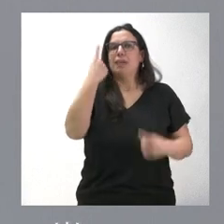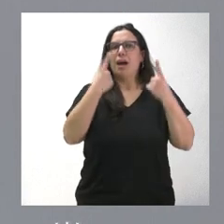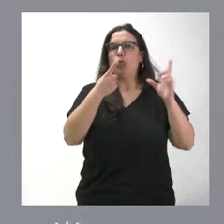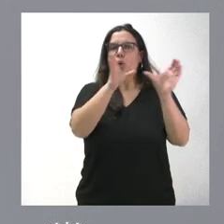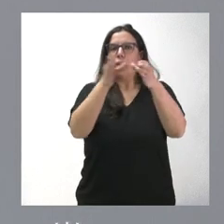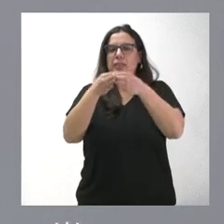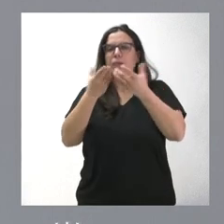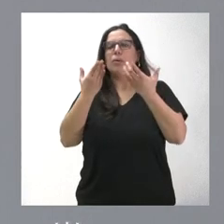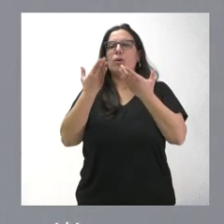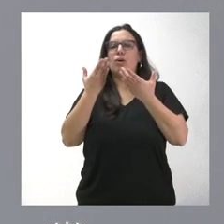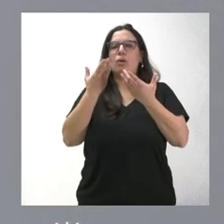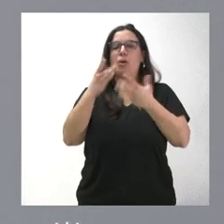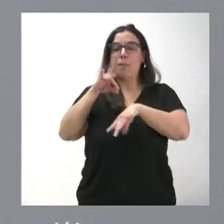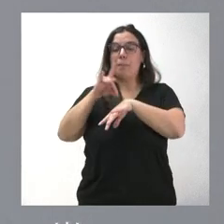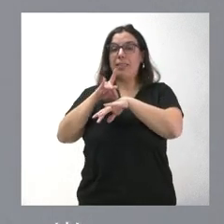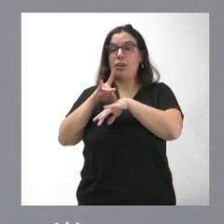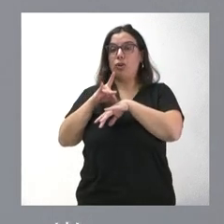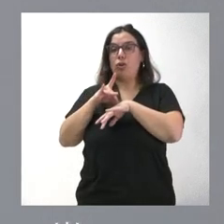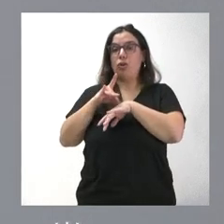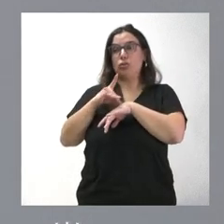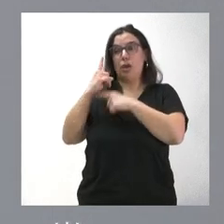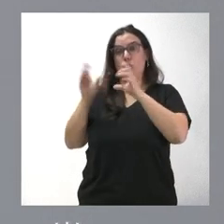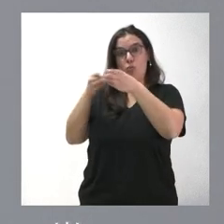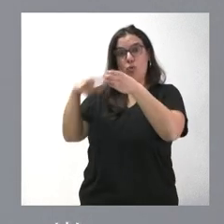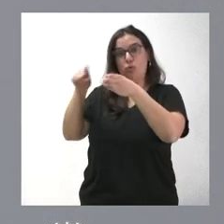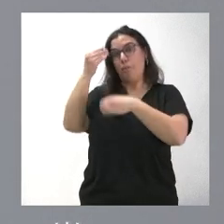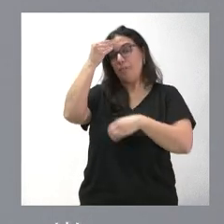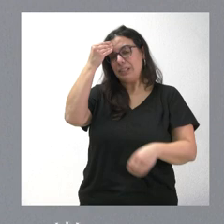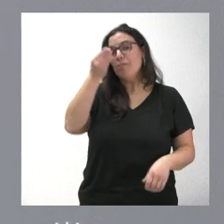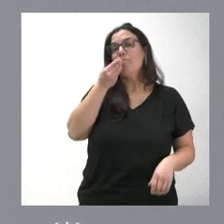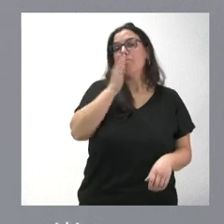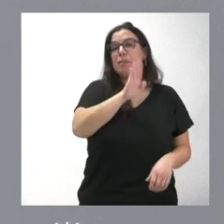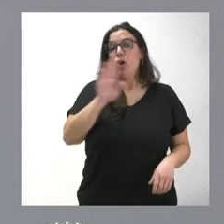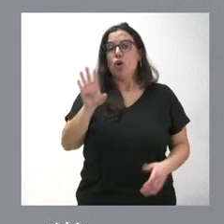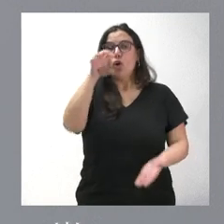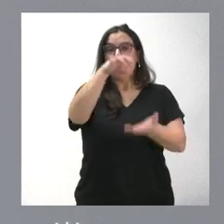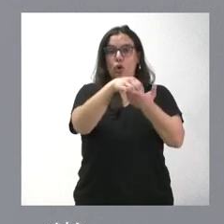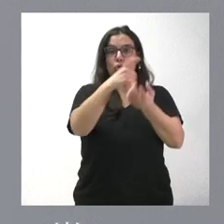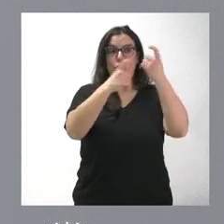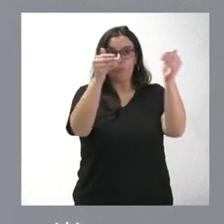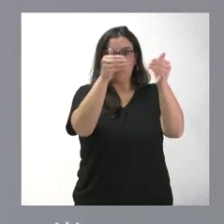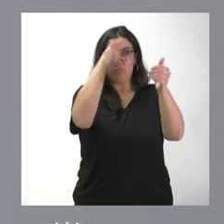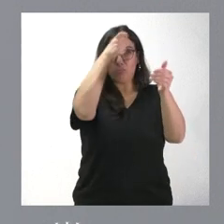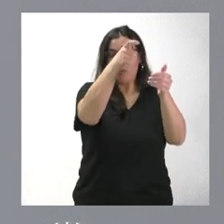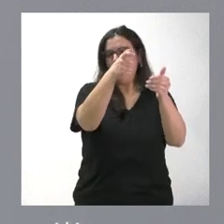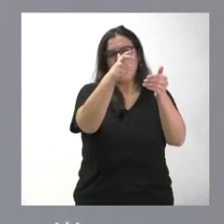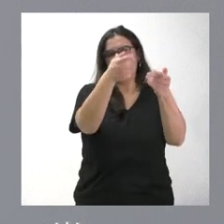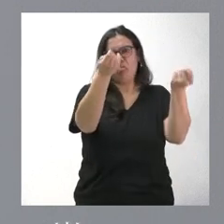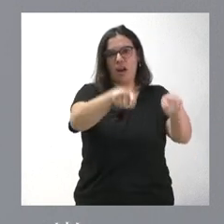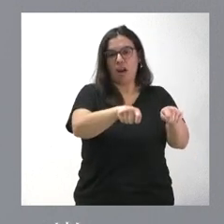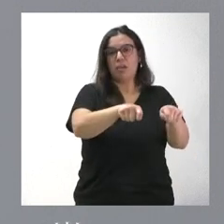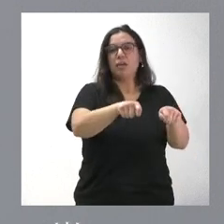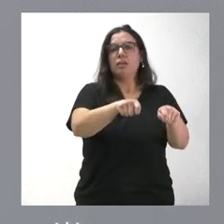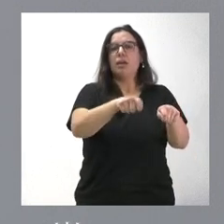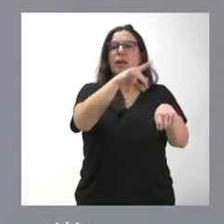o representantes de los médicos que piensan que lo mejor es cerrar los consultorios locales y que los pacientes